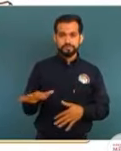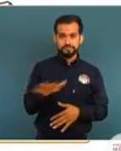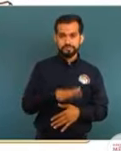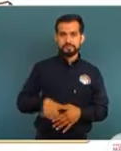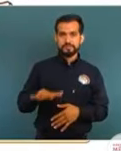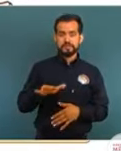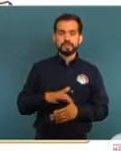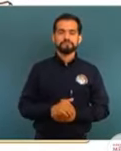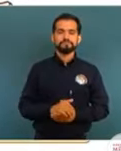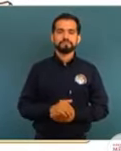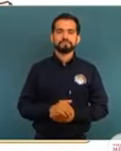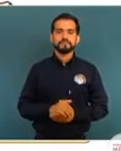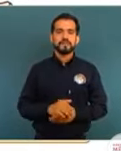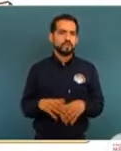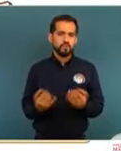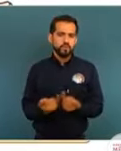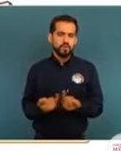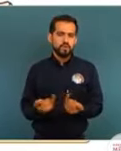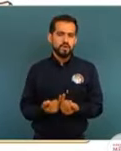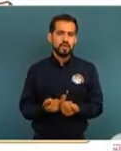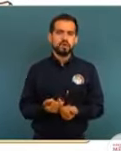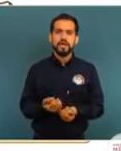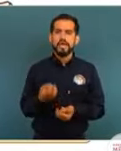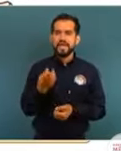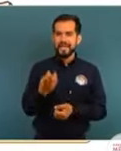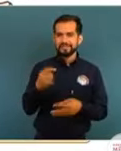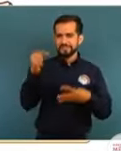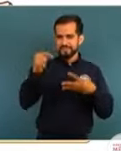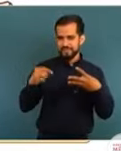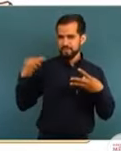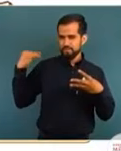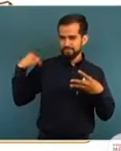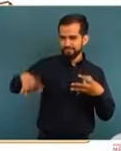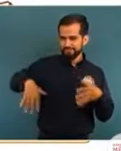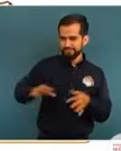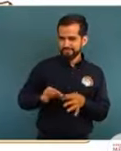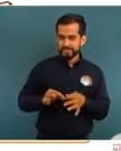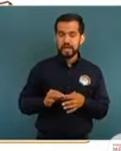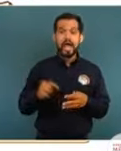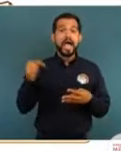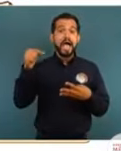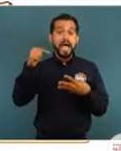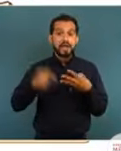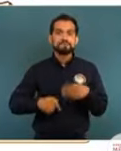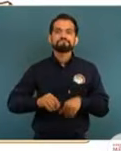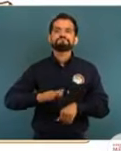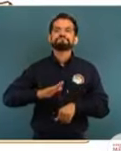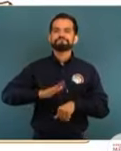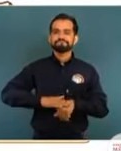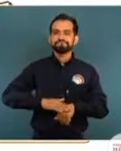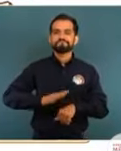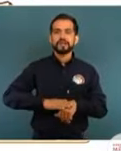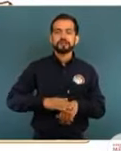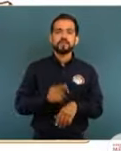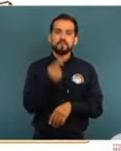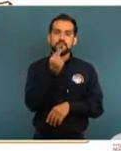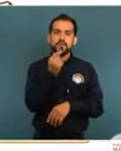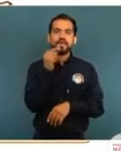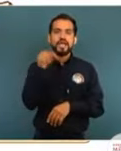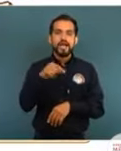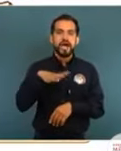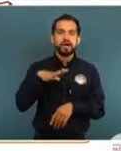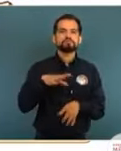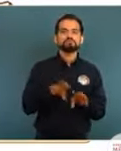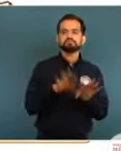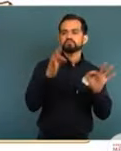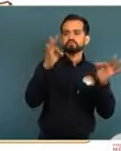pública, también aquí en esos tres municipios, ahí está concentrado la mayor cantidad de policías.